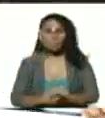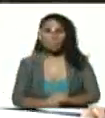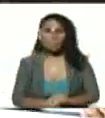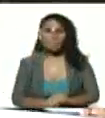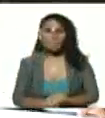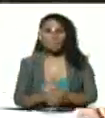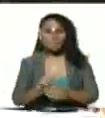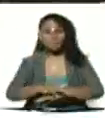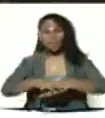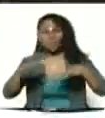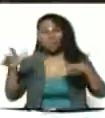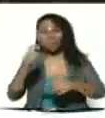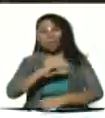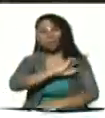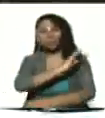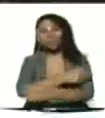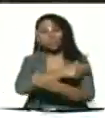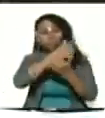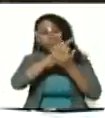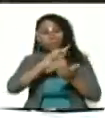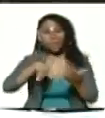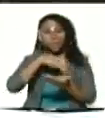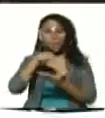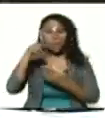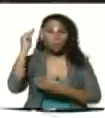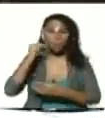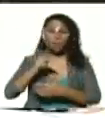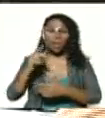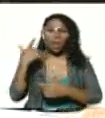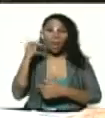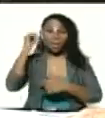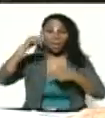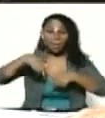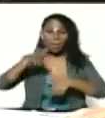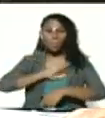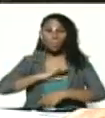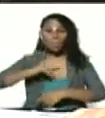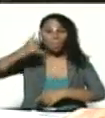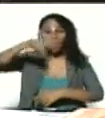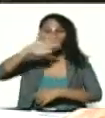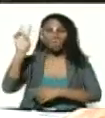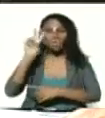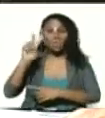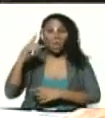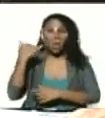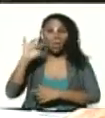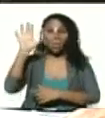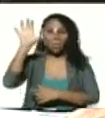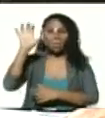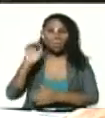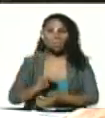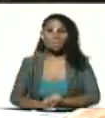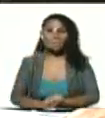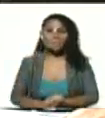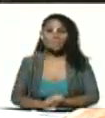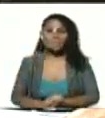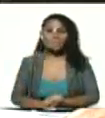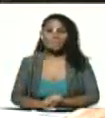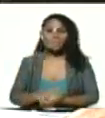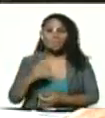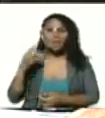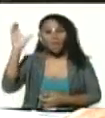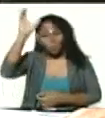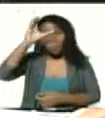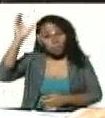tremenda fuerza armada nacional bolivariana tiene nuestro pueblo tiene nuestra patria en conciencia